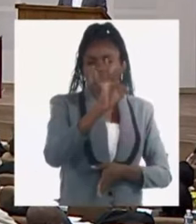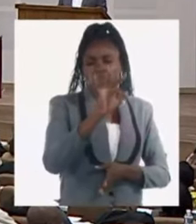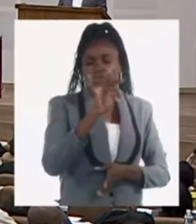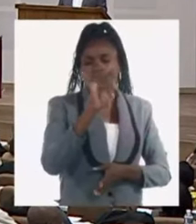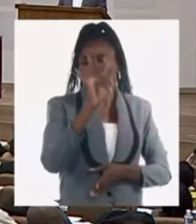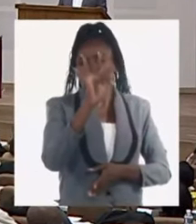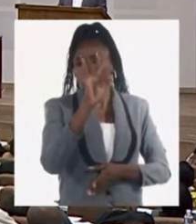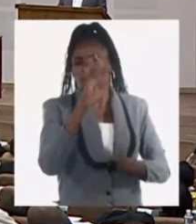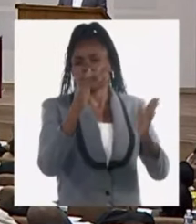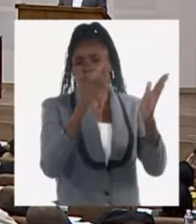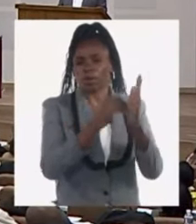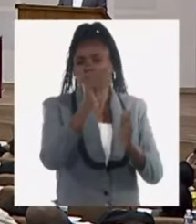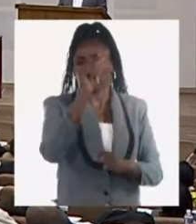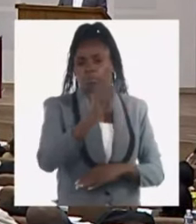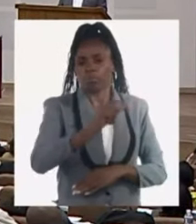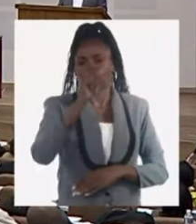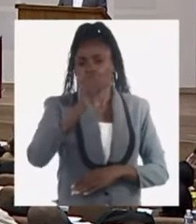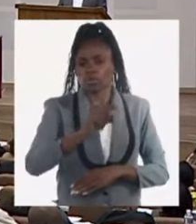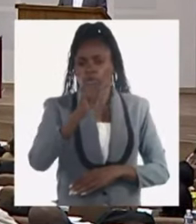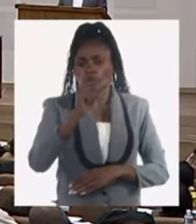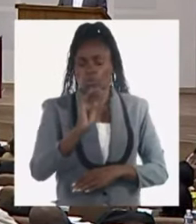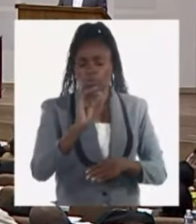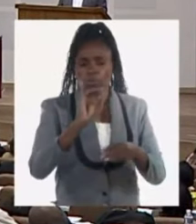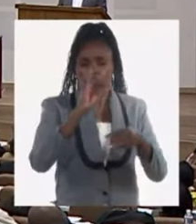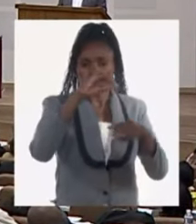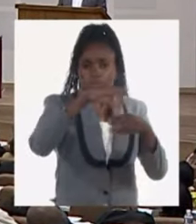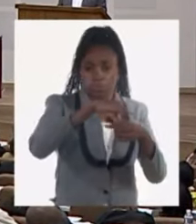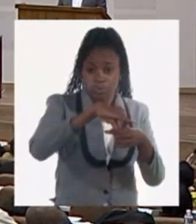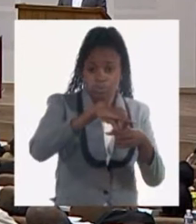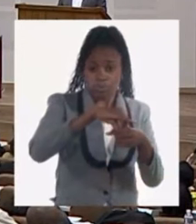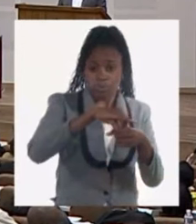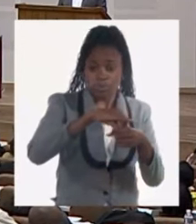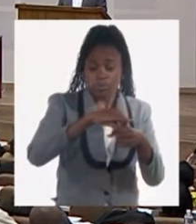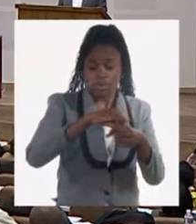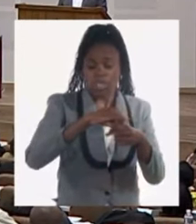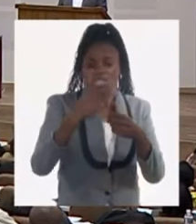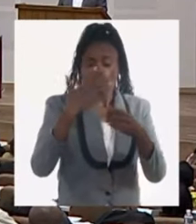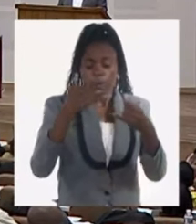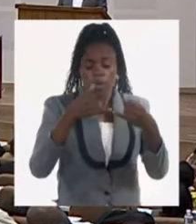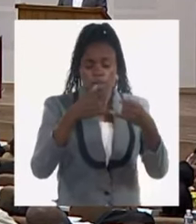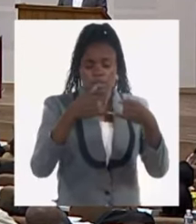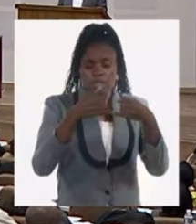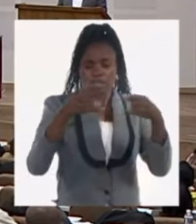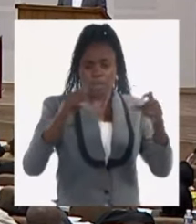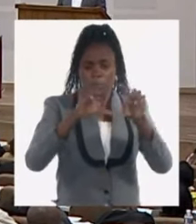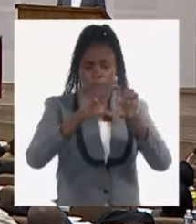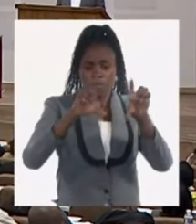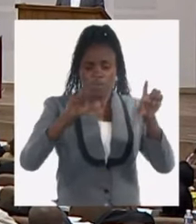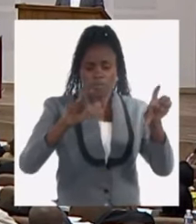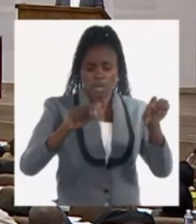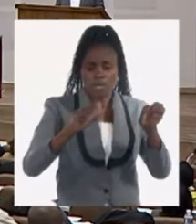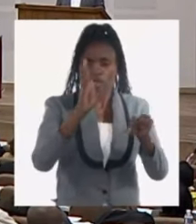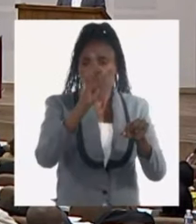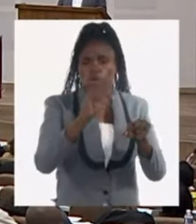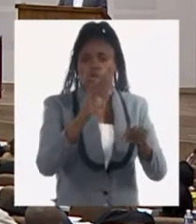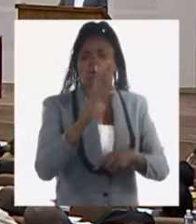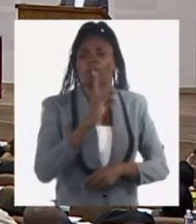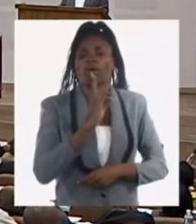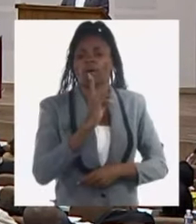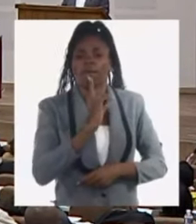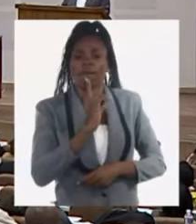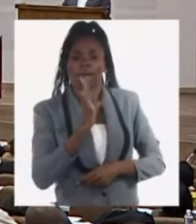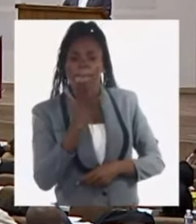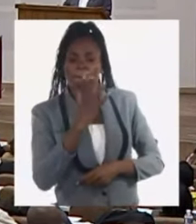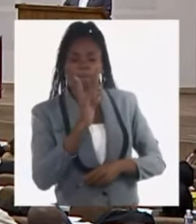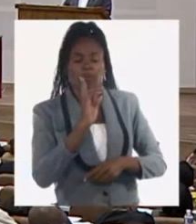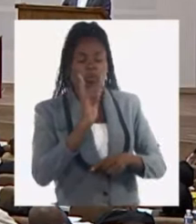mil habitantes se instalan 53 mil metros contadores de agua 35 kilómetros en el programa de redes de gas